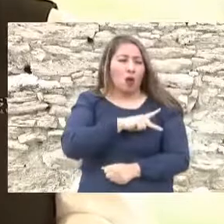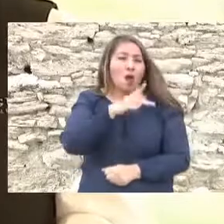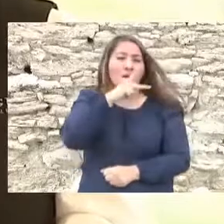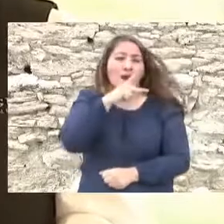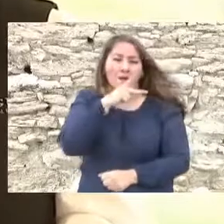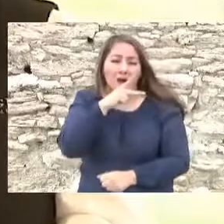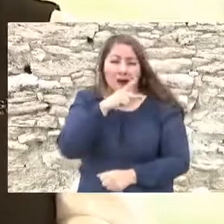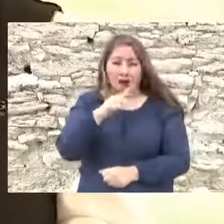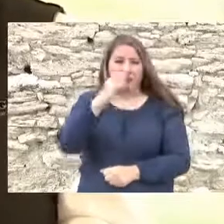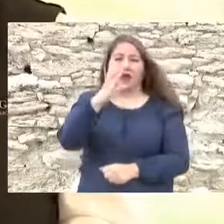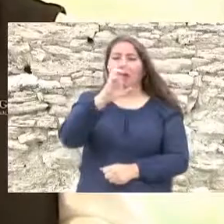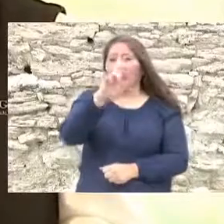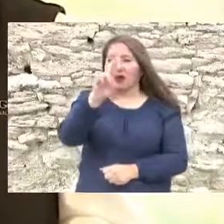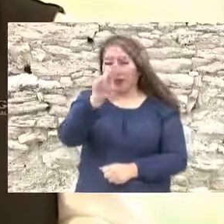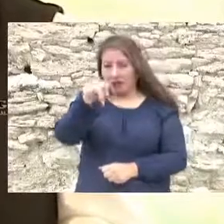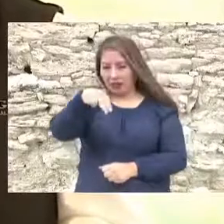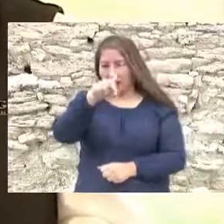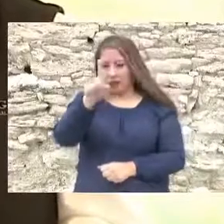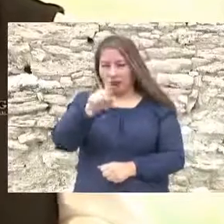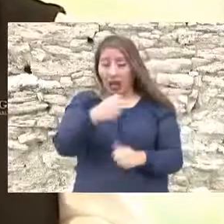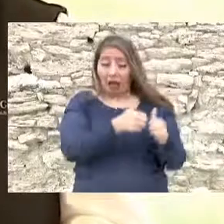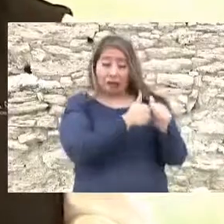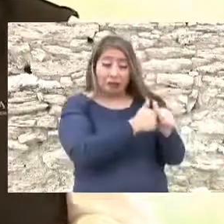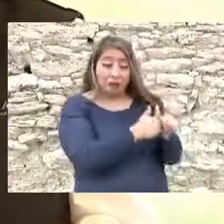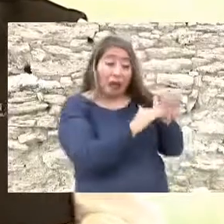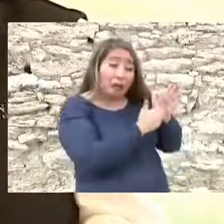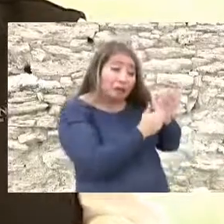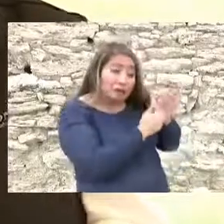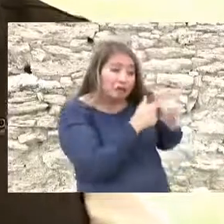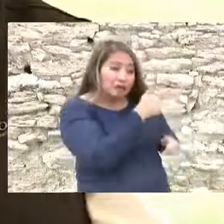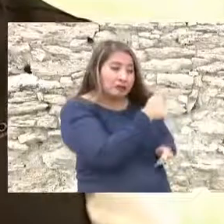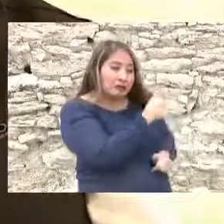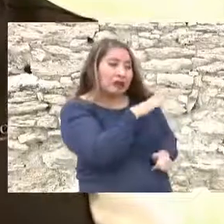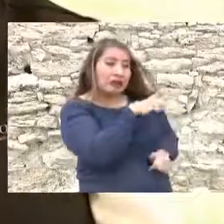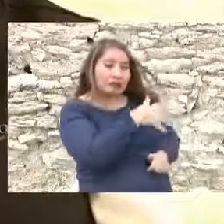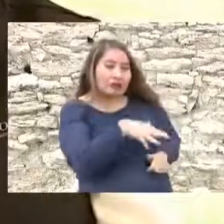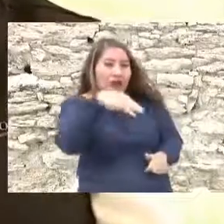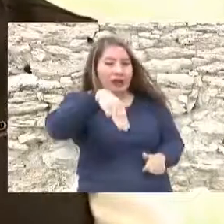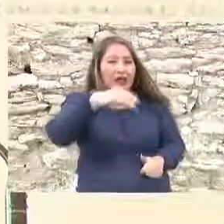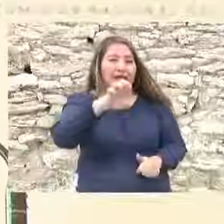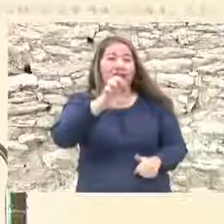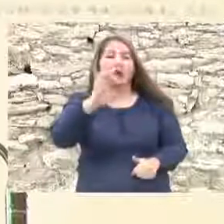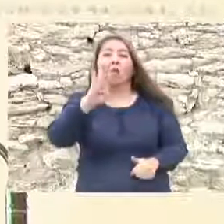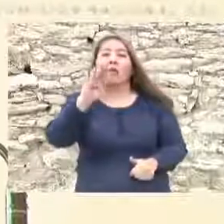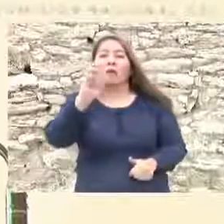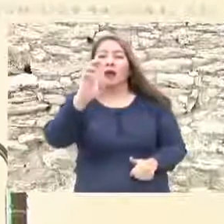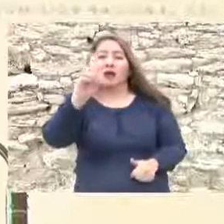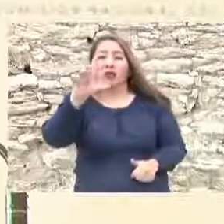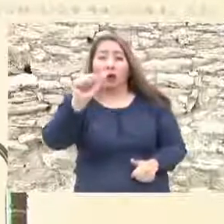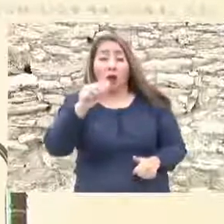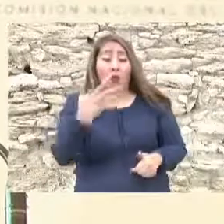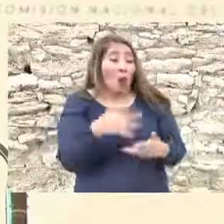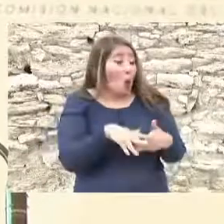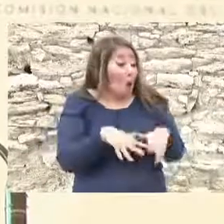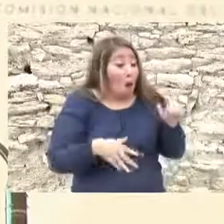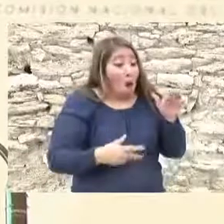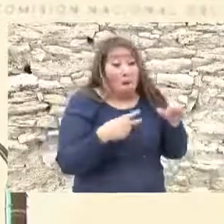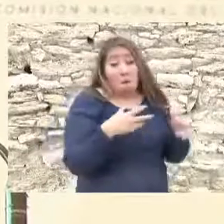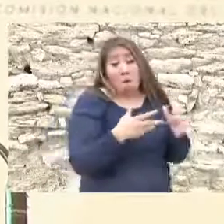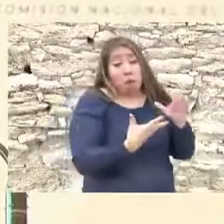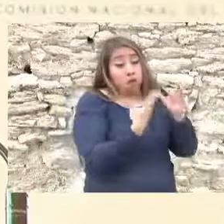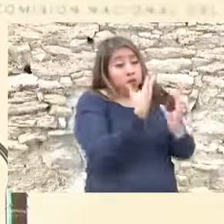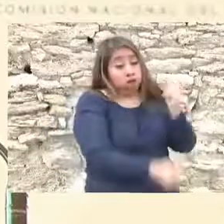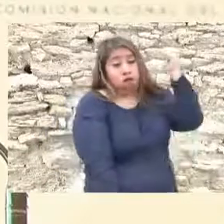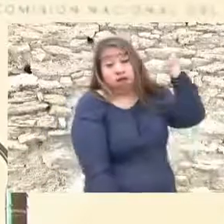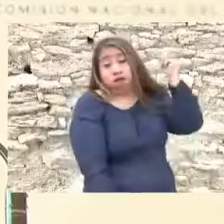padre de Benustáneo Carranza, donde se mantuvo escondido al general Escobedo cuando huía de Porfirio Díaz. Quiero